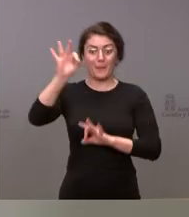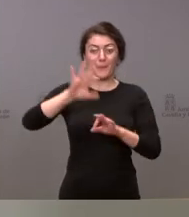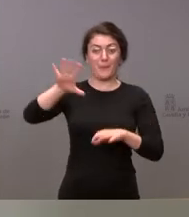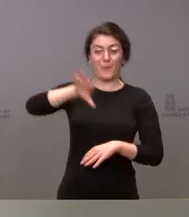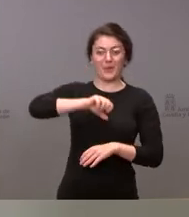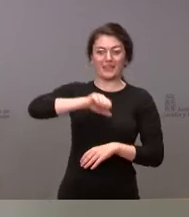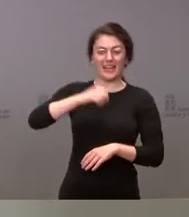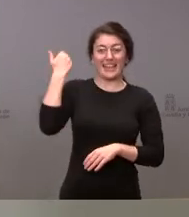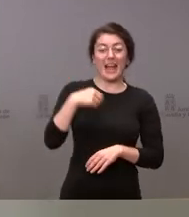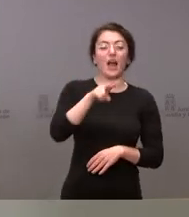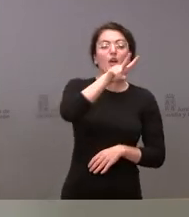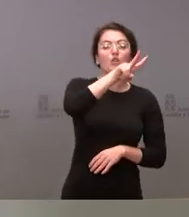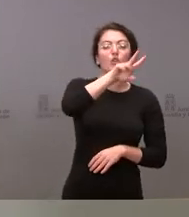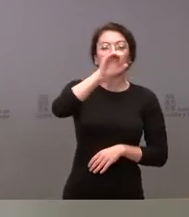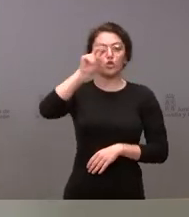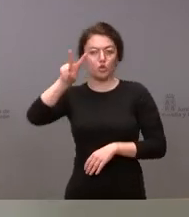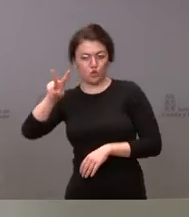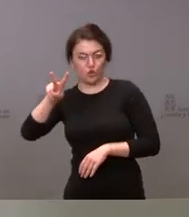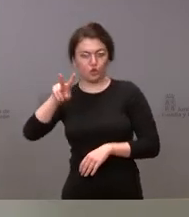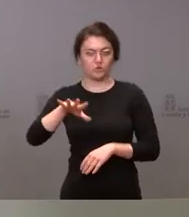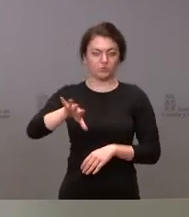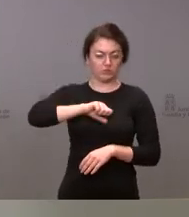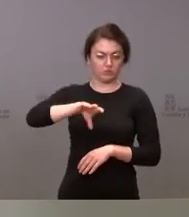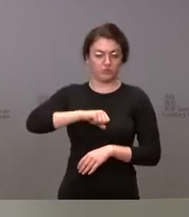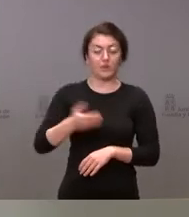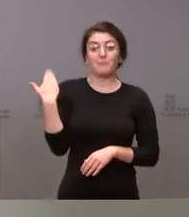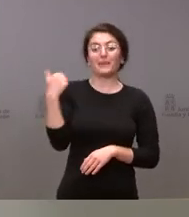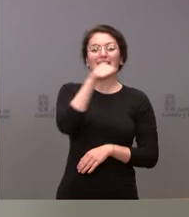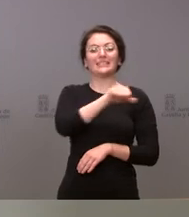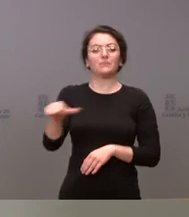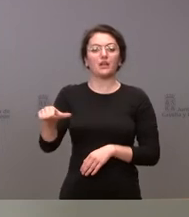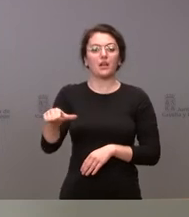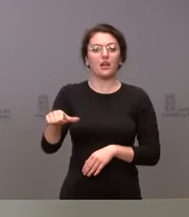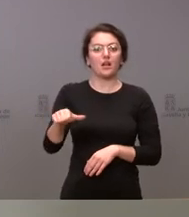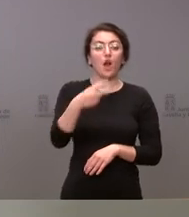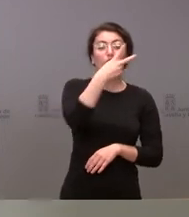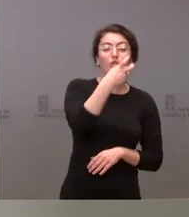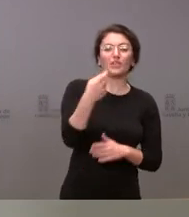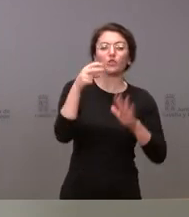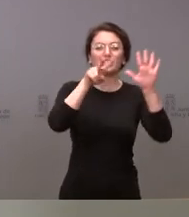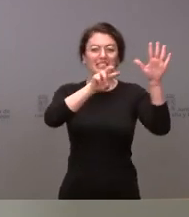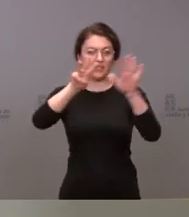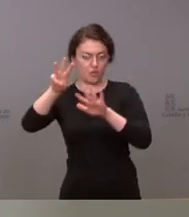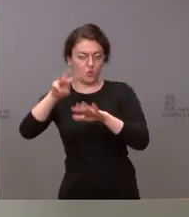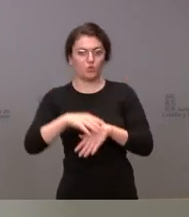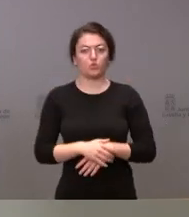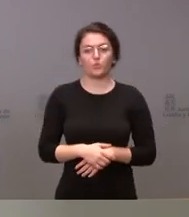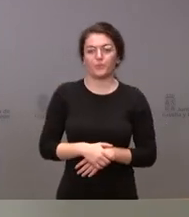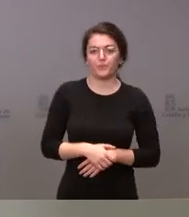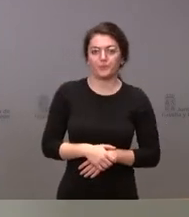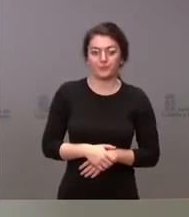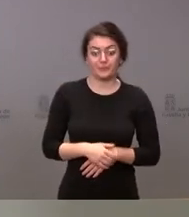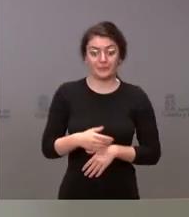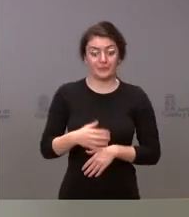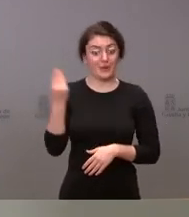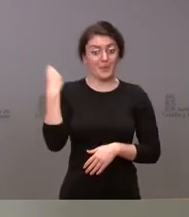en 202 casos. La semana pasada fueron 278. Y igual que baja la incidencia